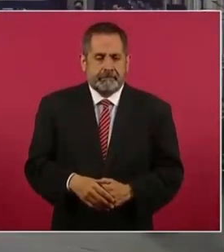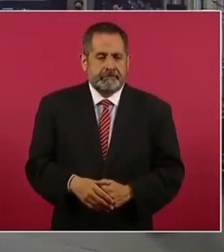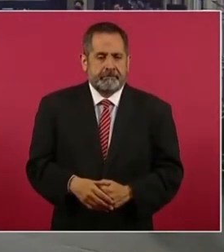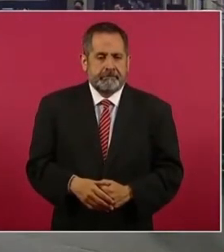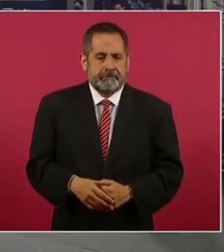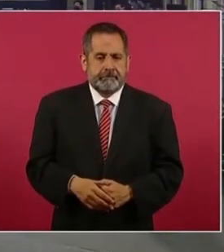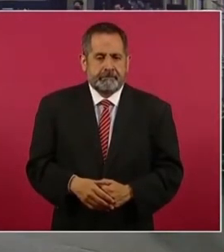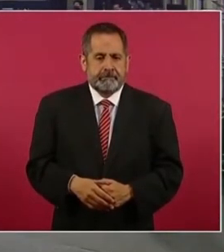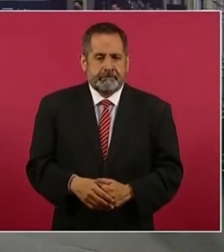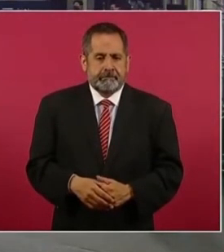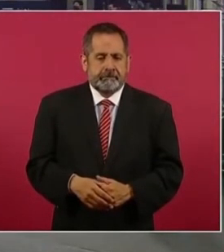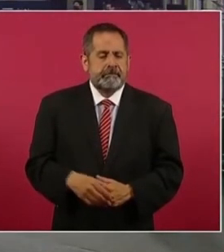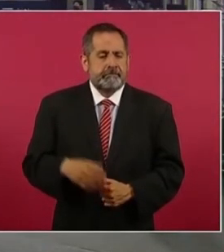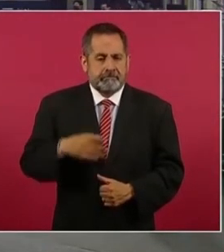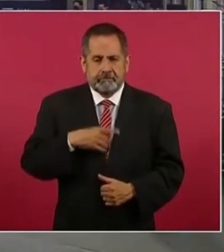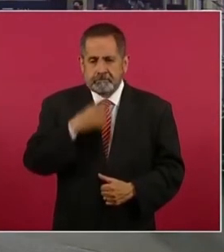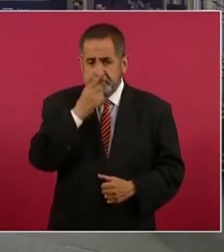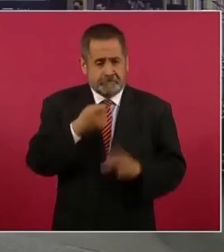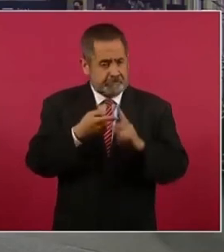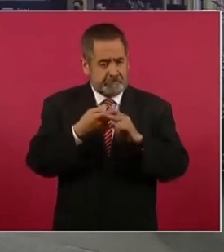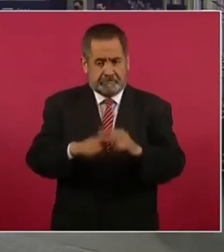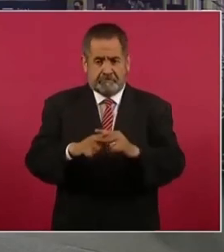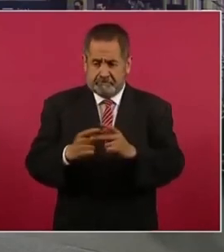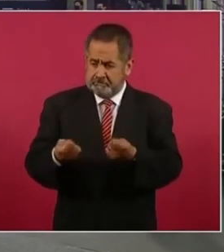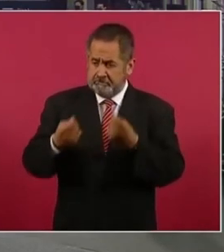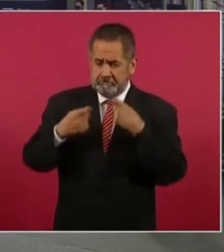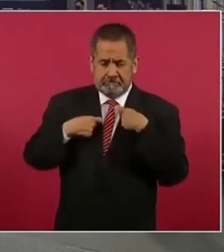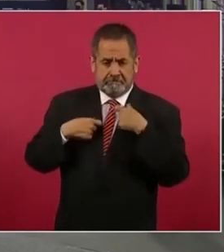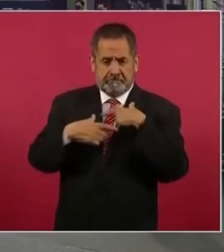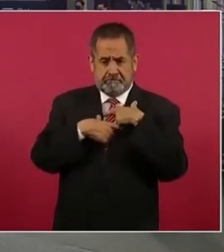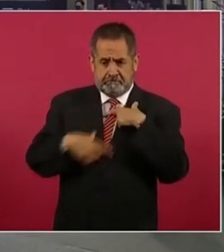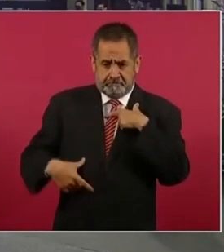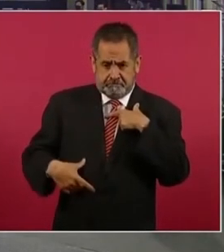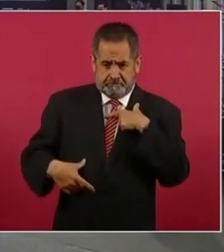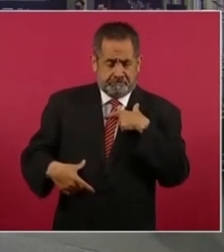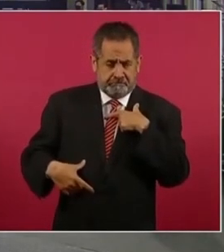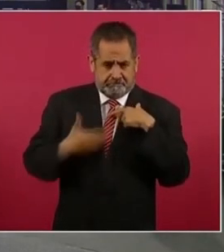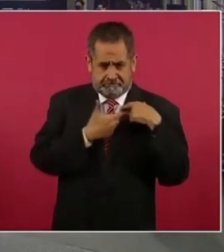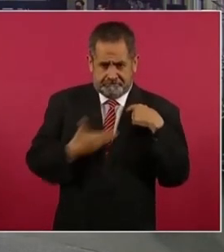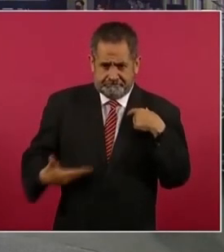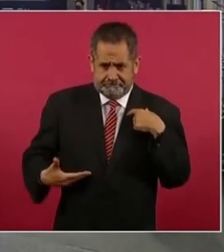que lo dije al inicio de